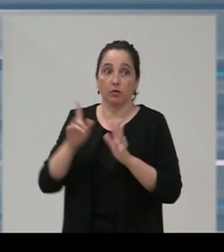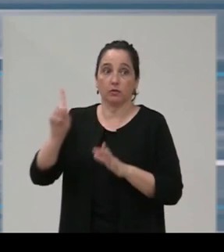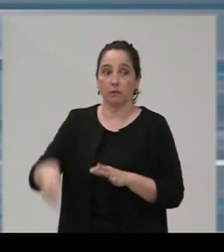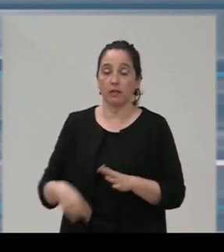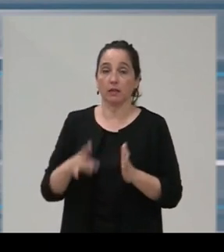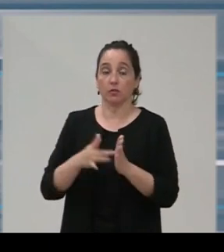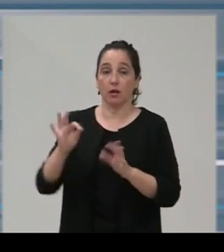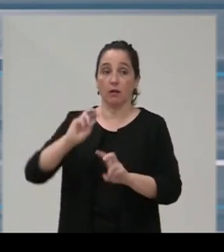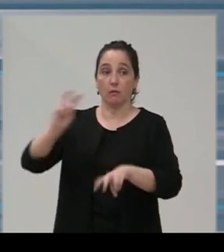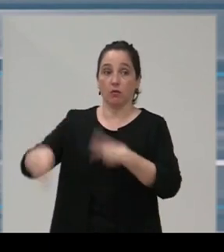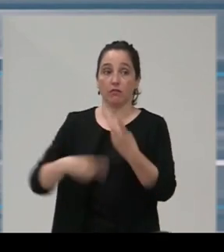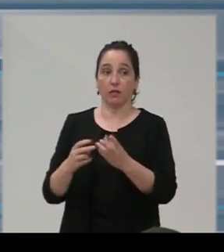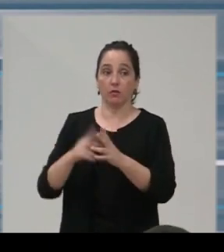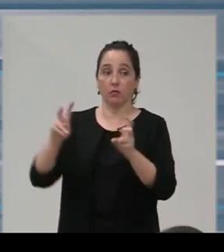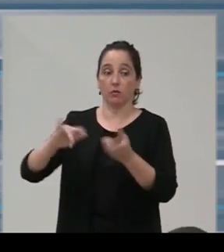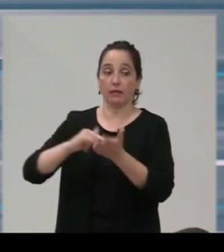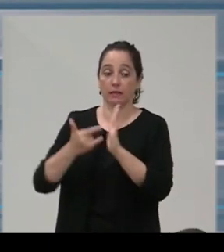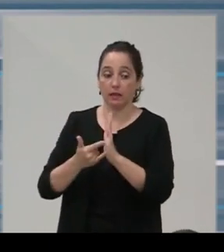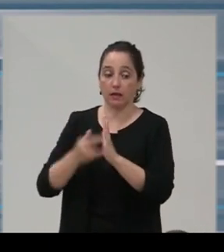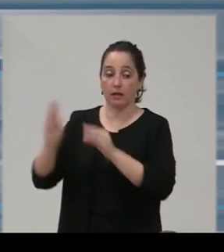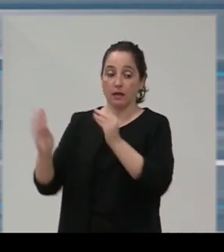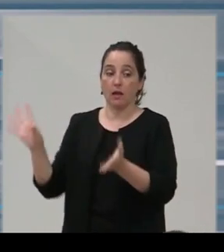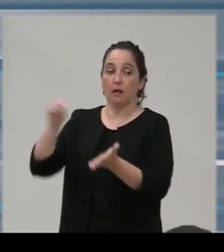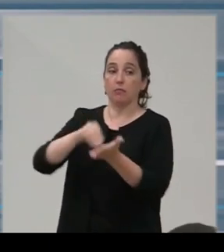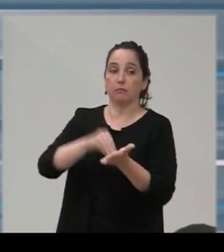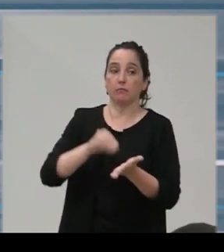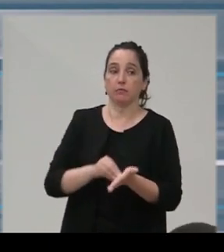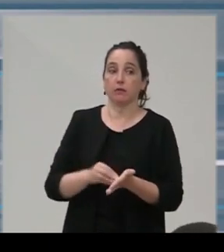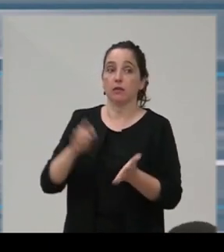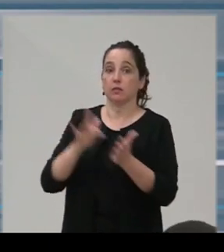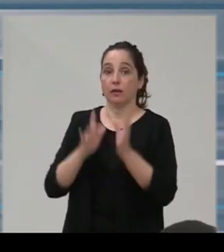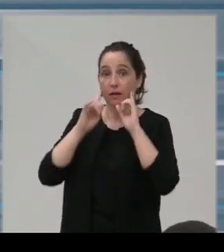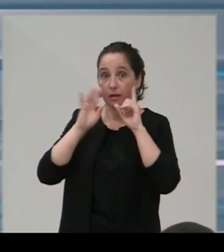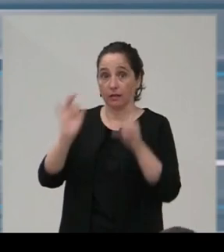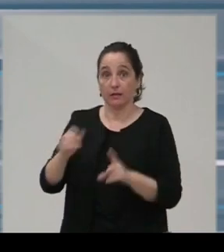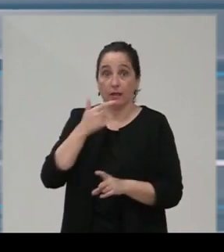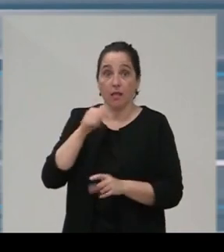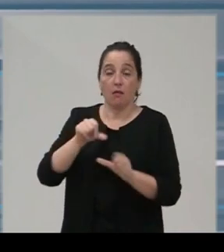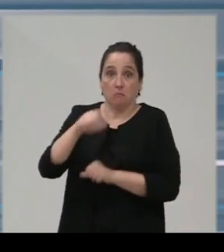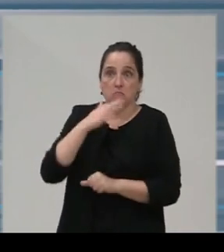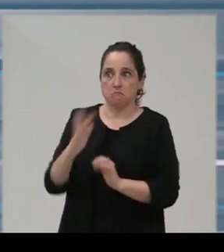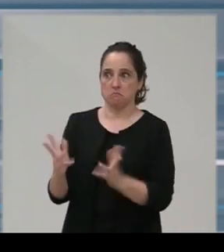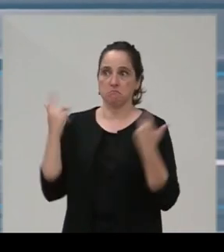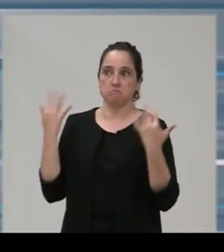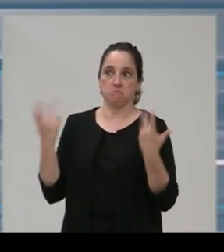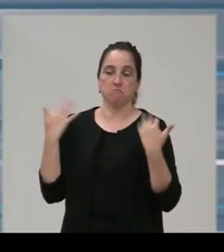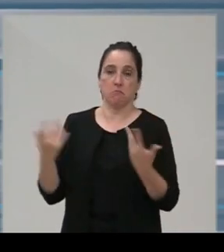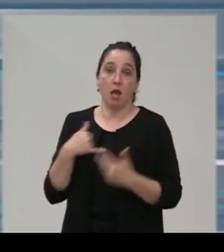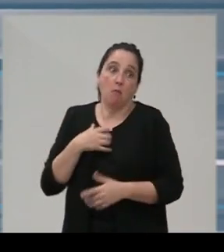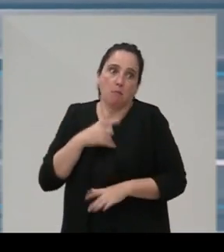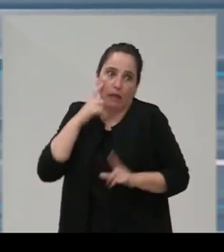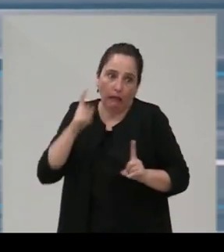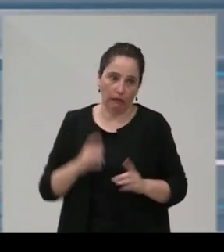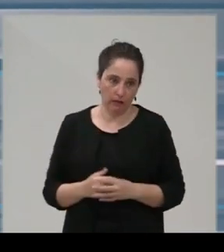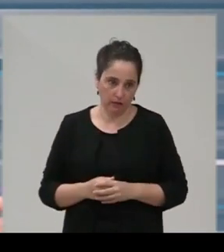cierto que con la modificación y con la nueva técnica que se va a incorporar a la ejecución creemos que se va a poder acelerar el ritmo y recuperar el